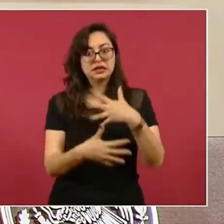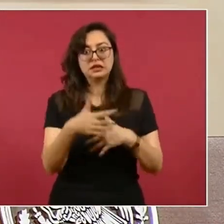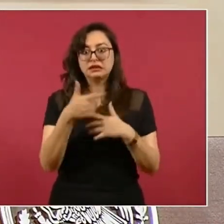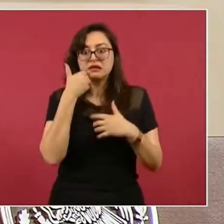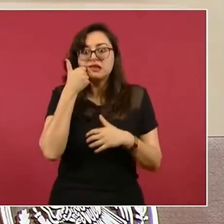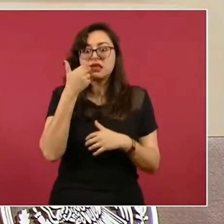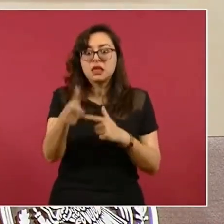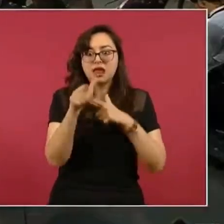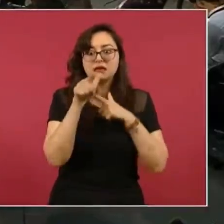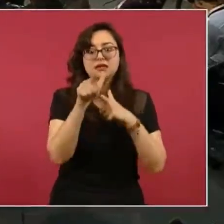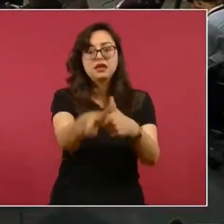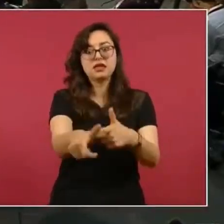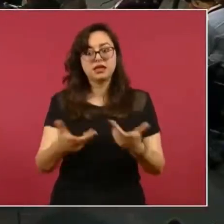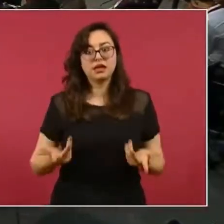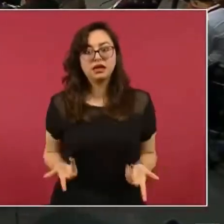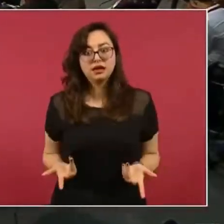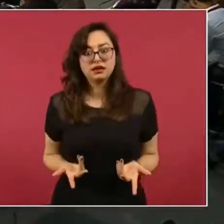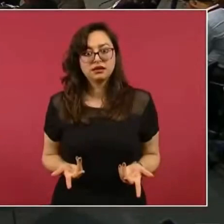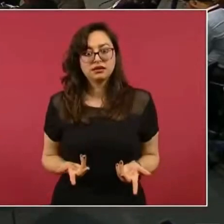Puro cuento.